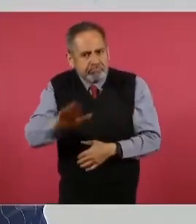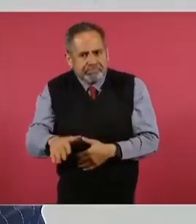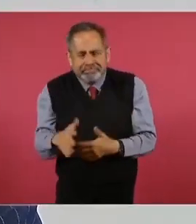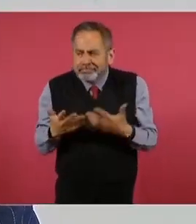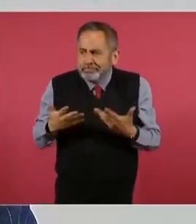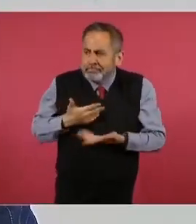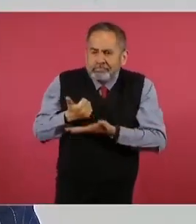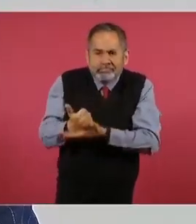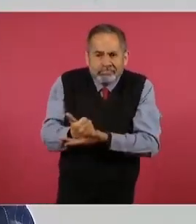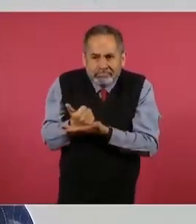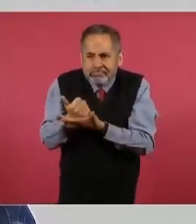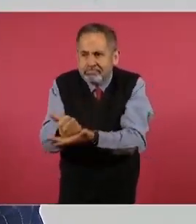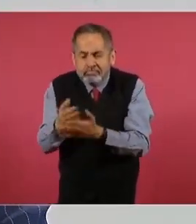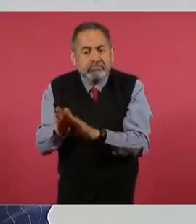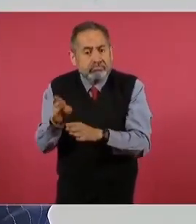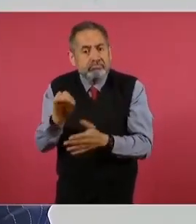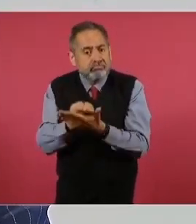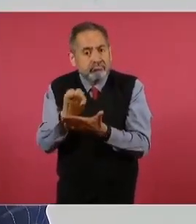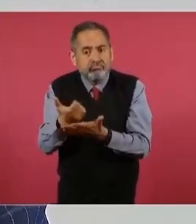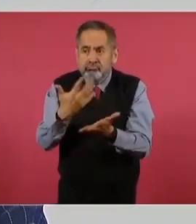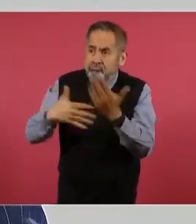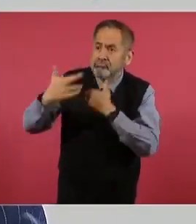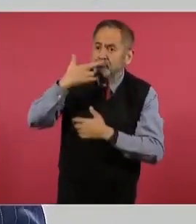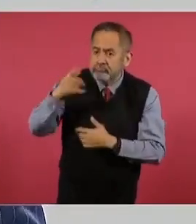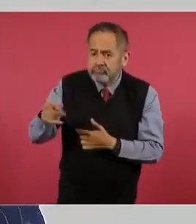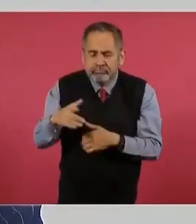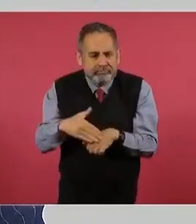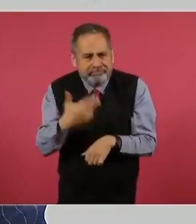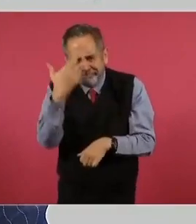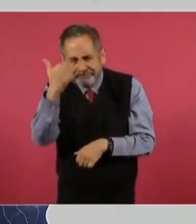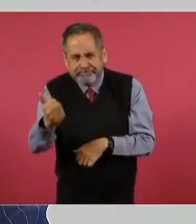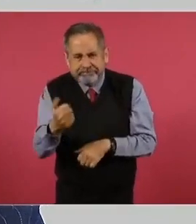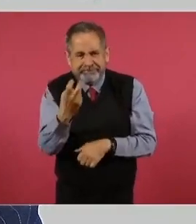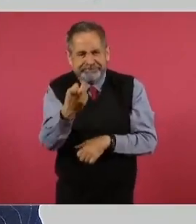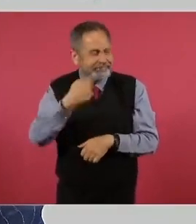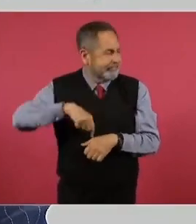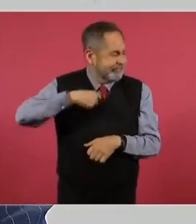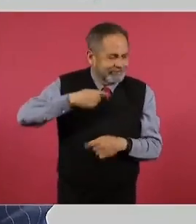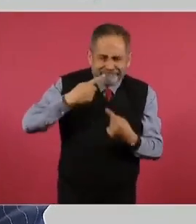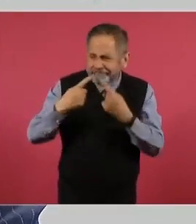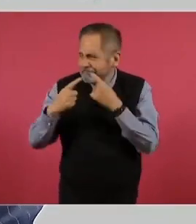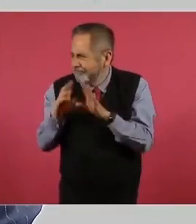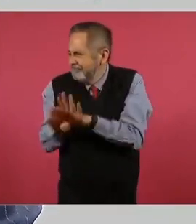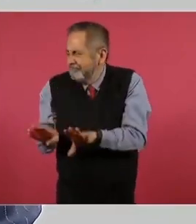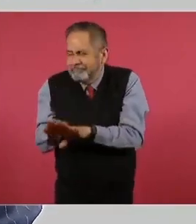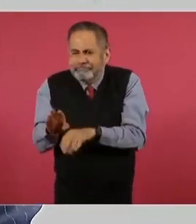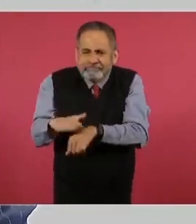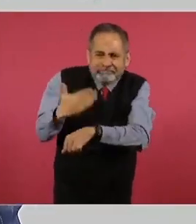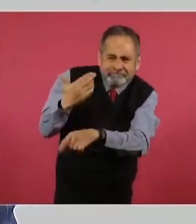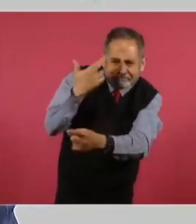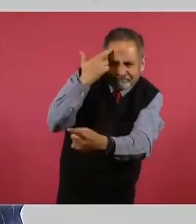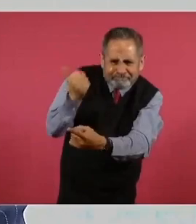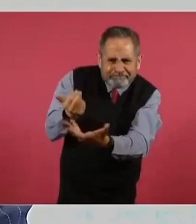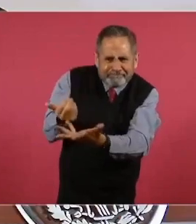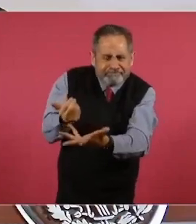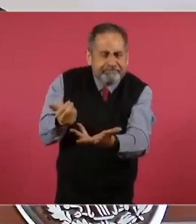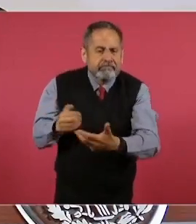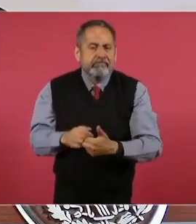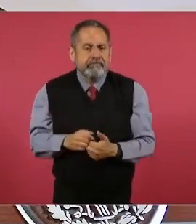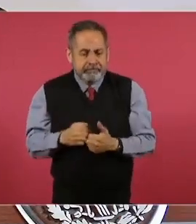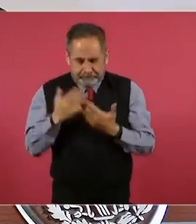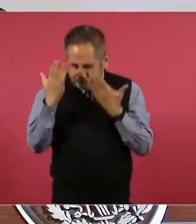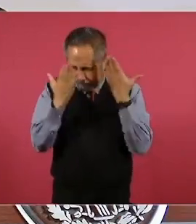avances en materia económica? Es la pregunta que siempre nos hemos hecho. Ese estudio